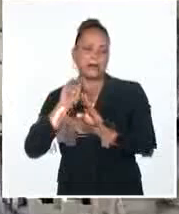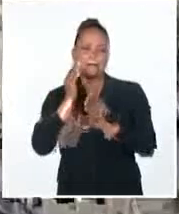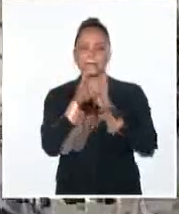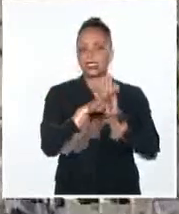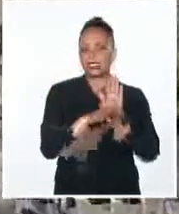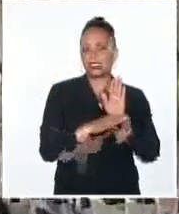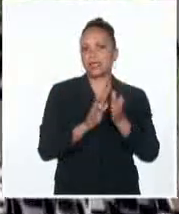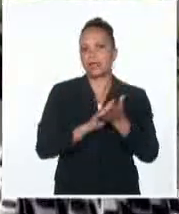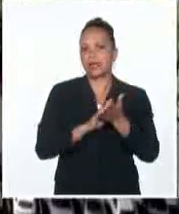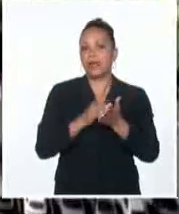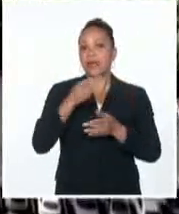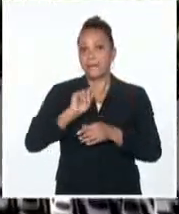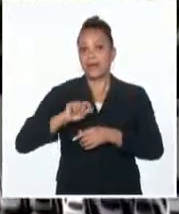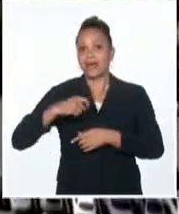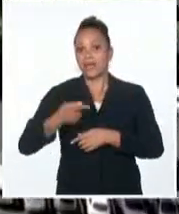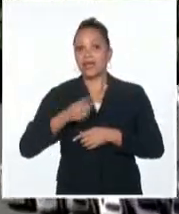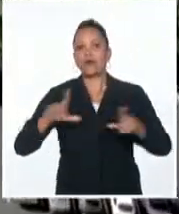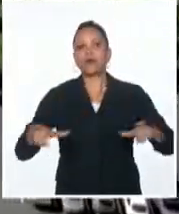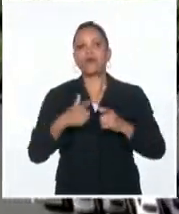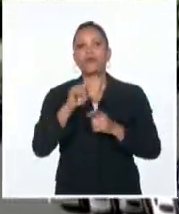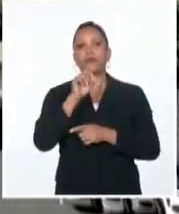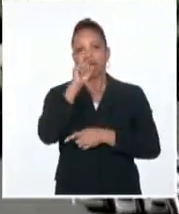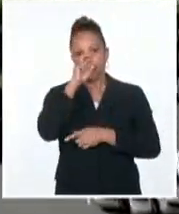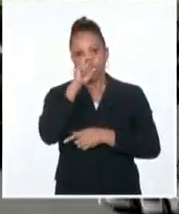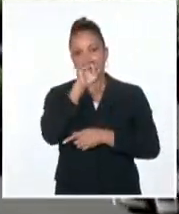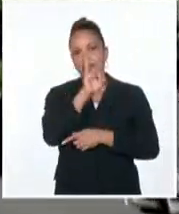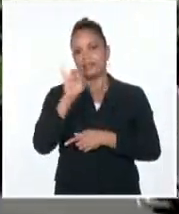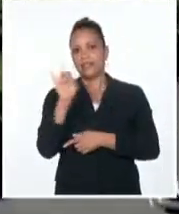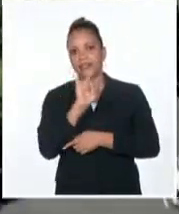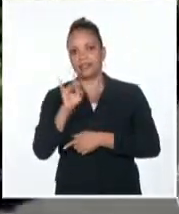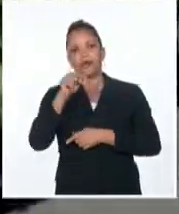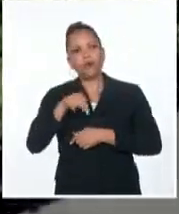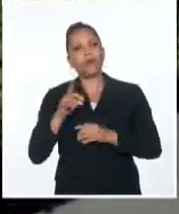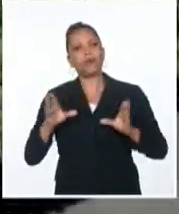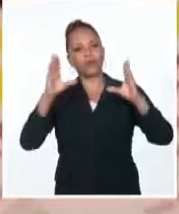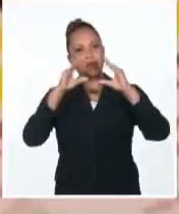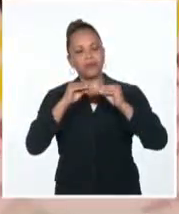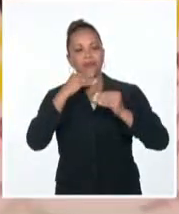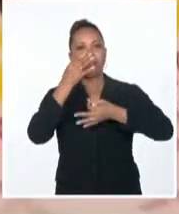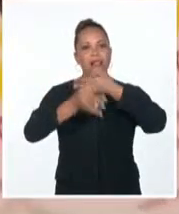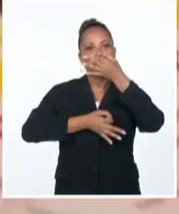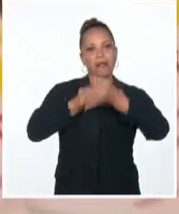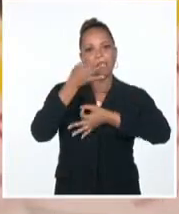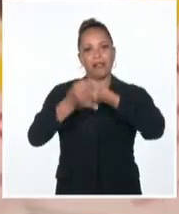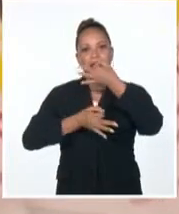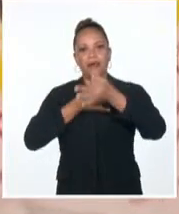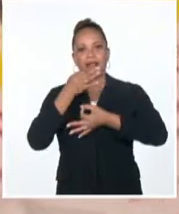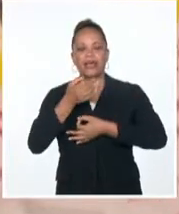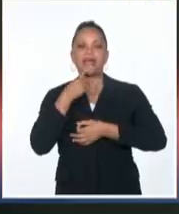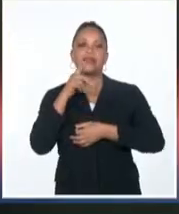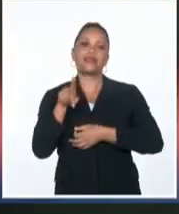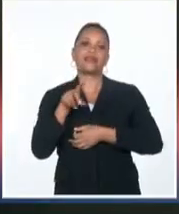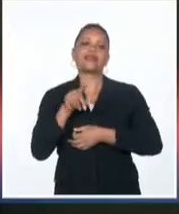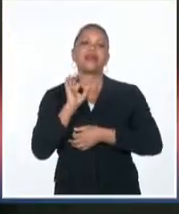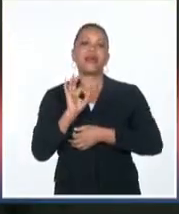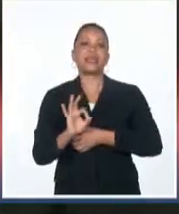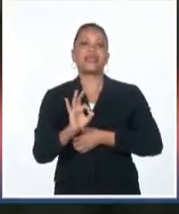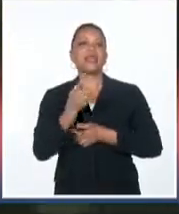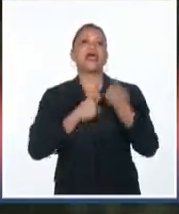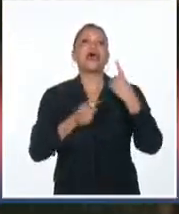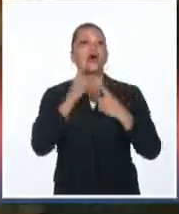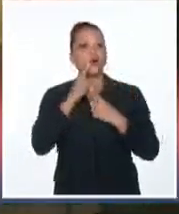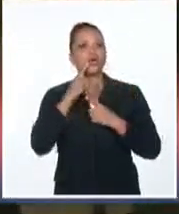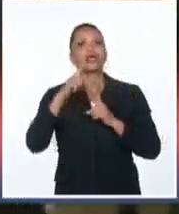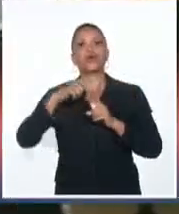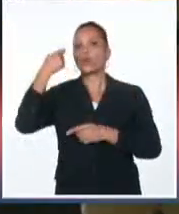mañana, 77 años, y esta noche pronunciará unas palabras desde su club de golf en Bedminster, Nueva Jersey, aunque se somete a